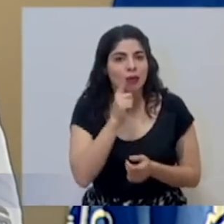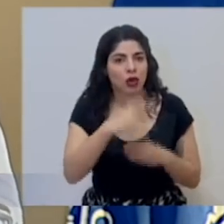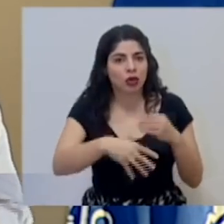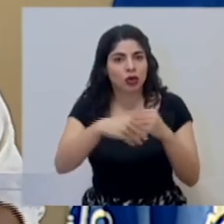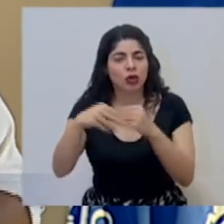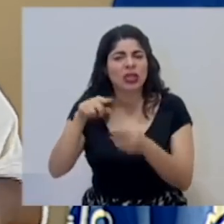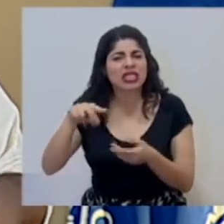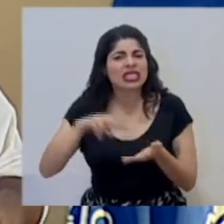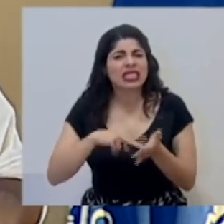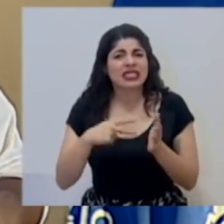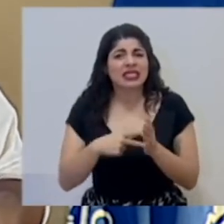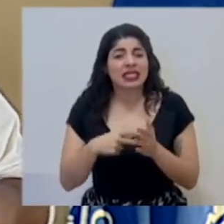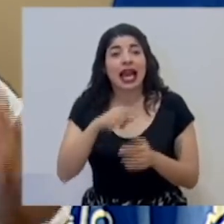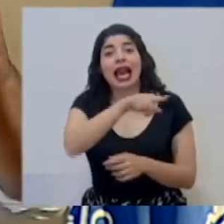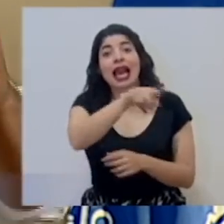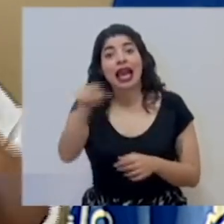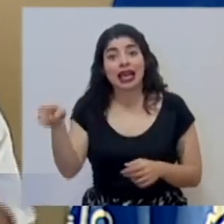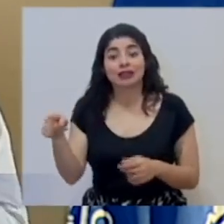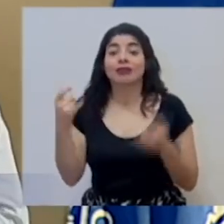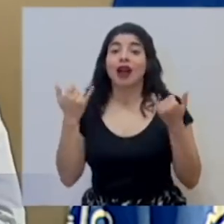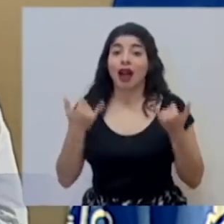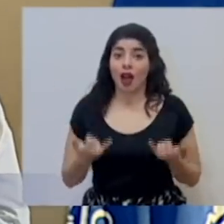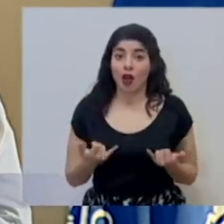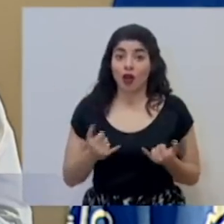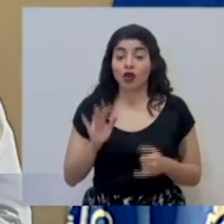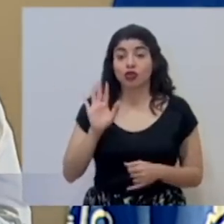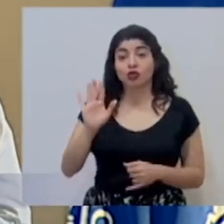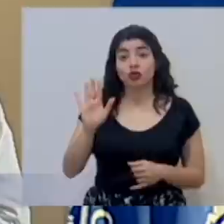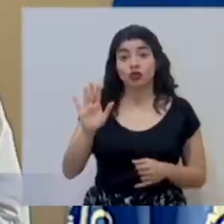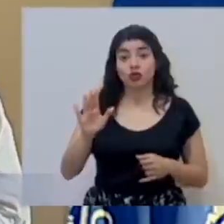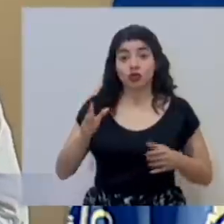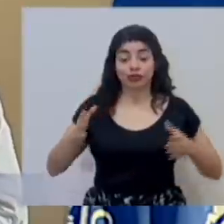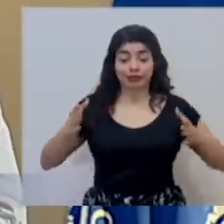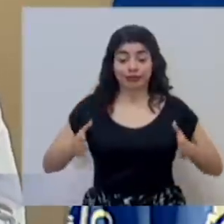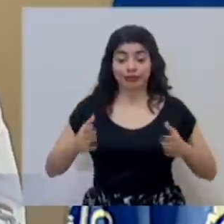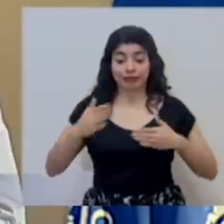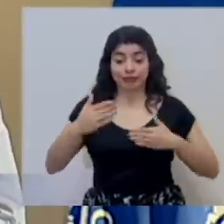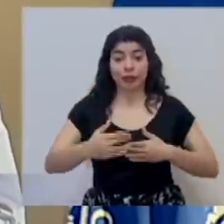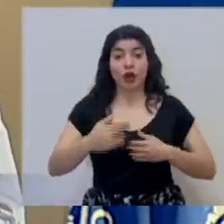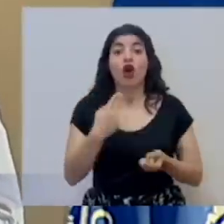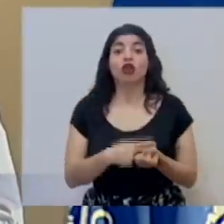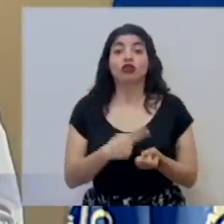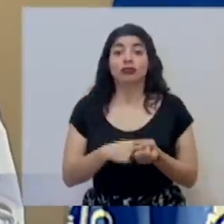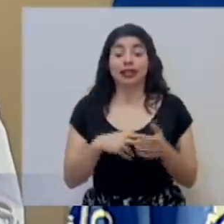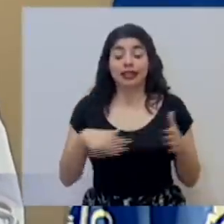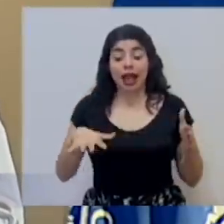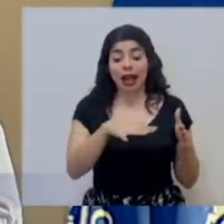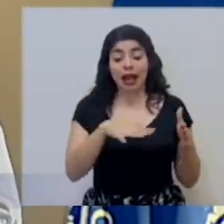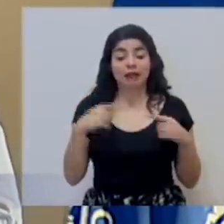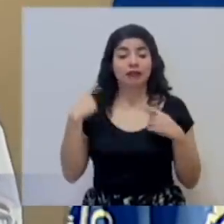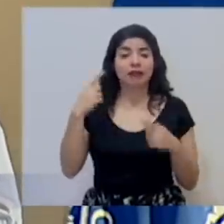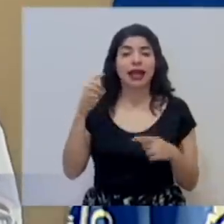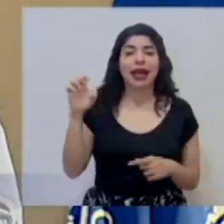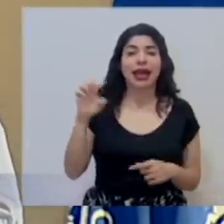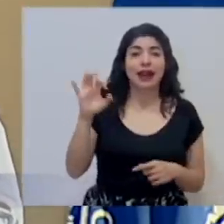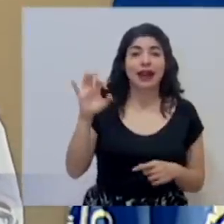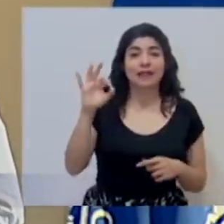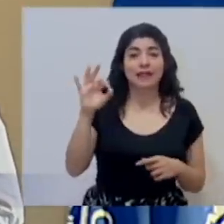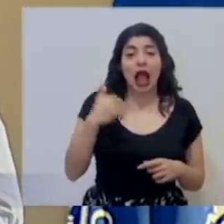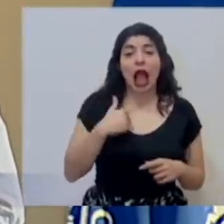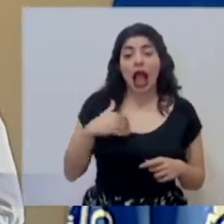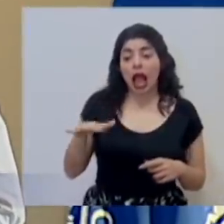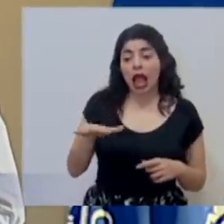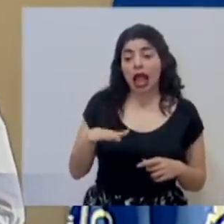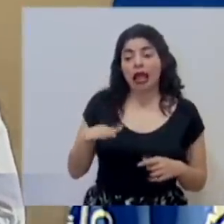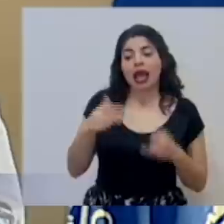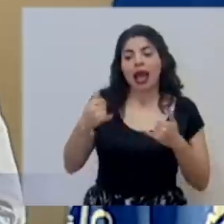¿Qué significa esto? Que ya ellos van a utilizar las áreas que venían preparándose desde enero y febrero